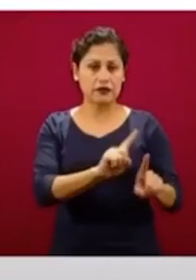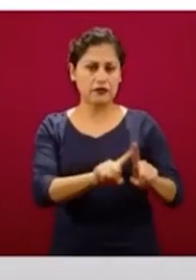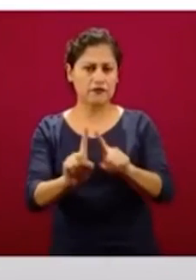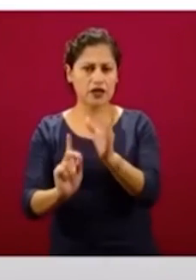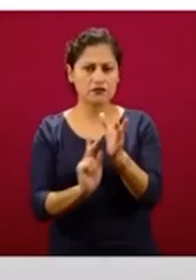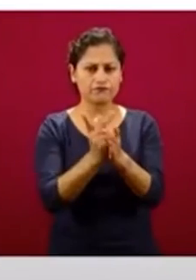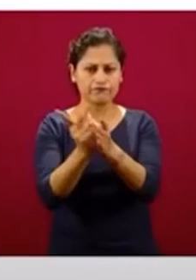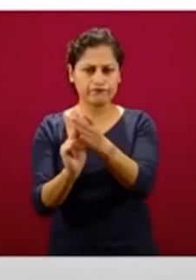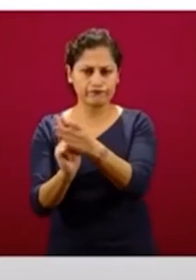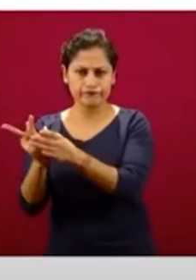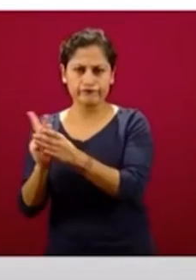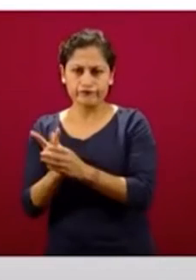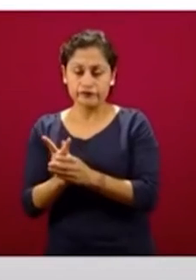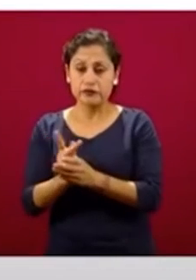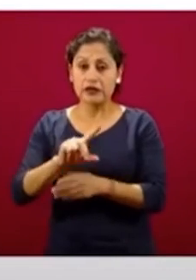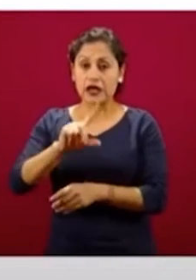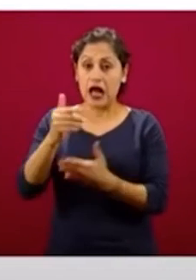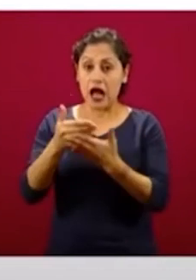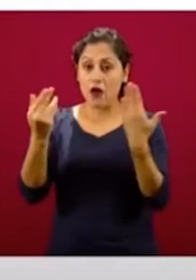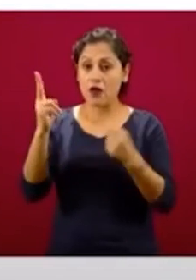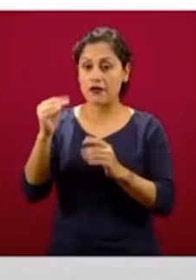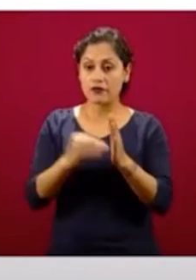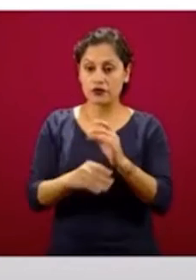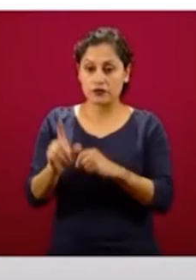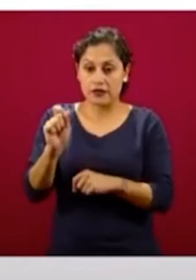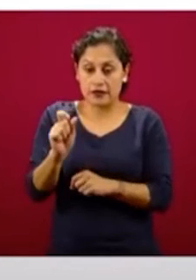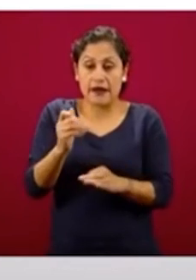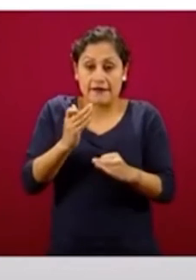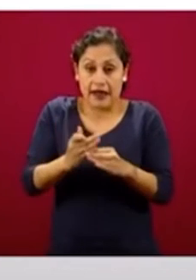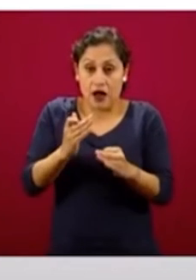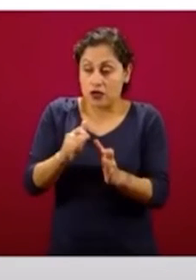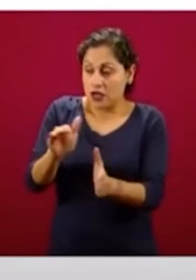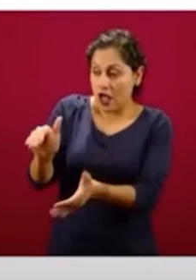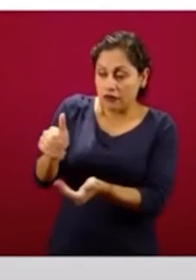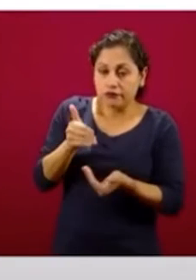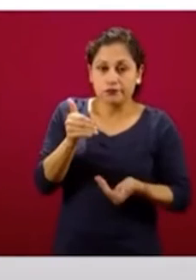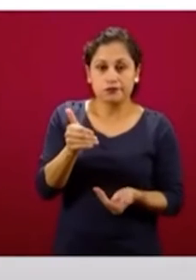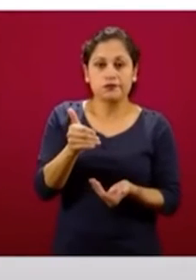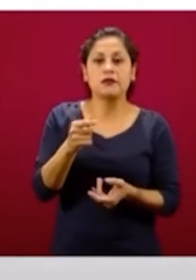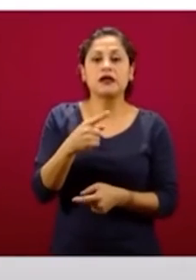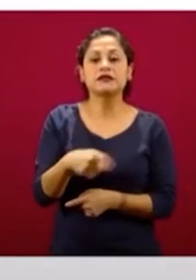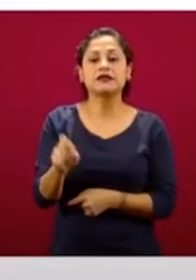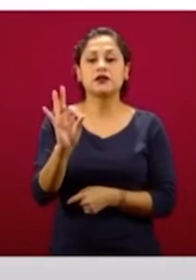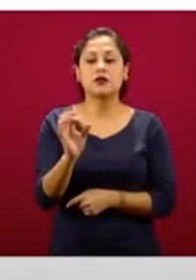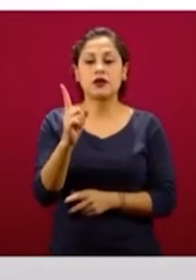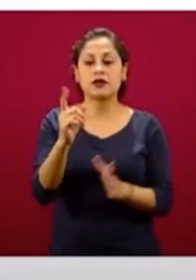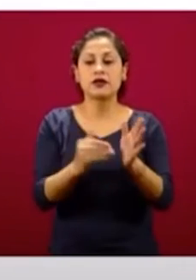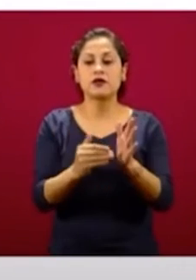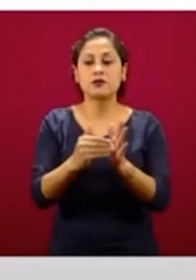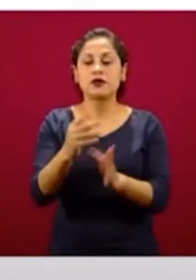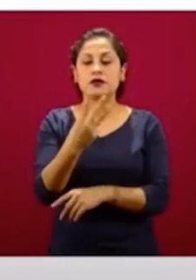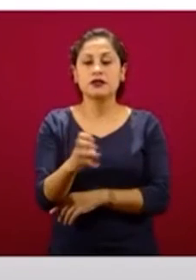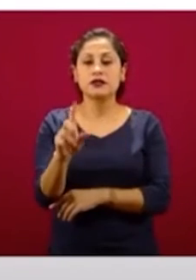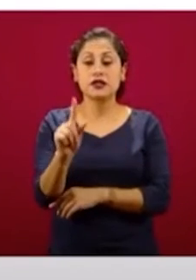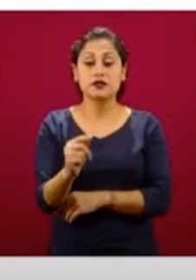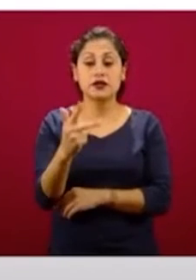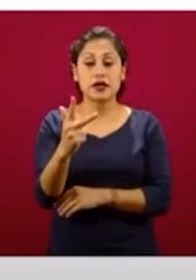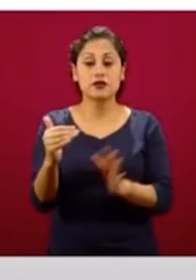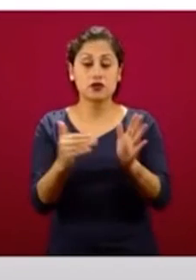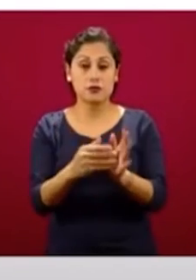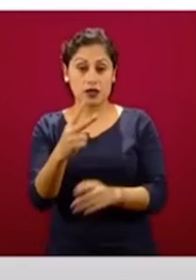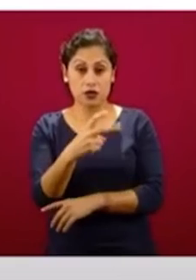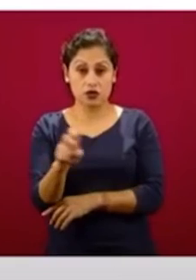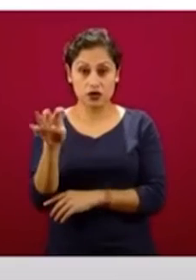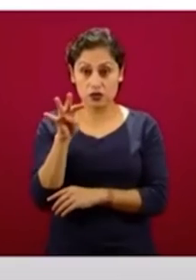En el 2020, que es la que estamos retirando ya ahorita, 141 millones 378 mil